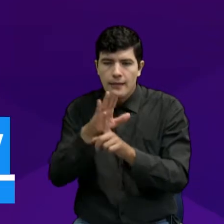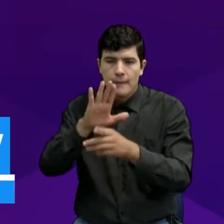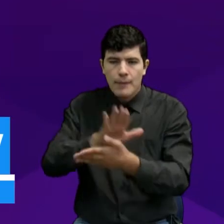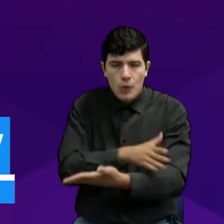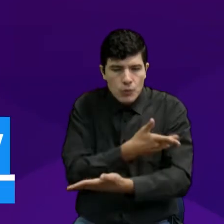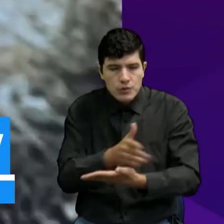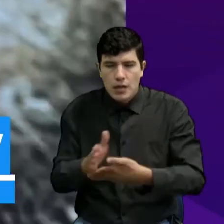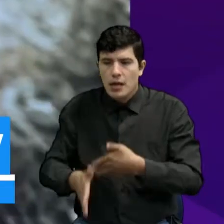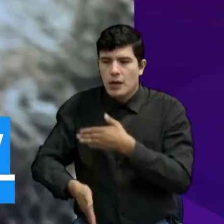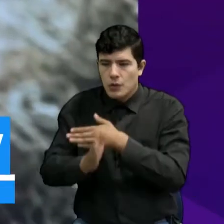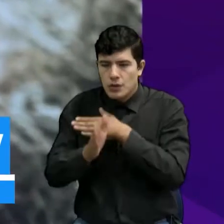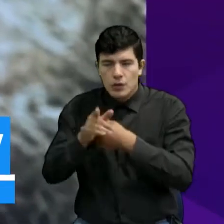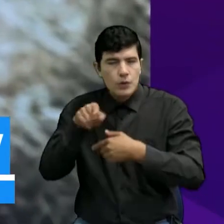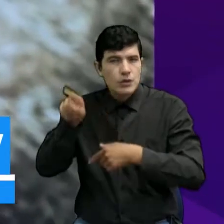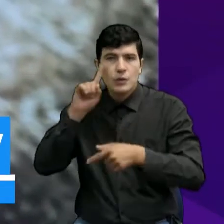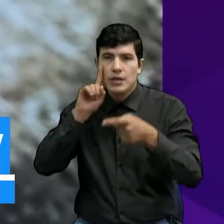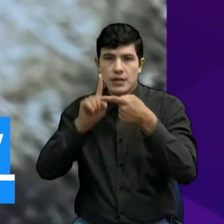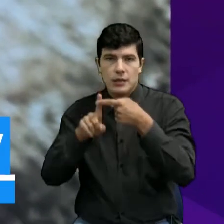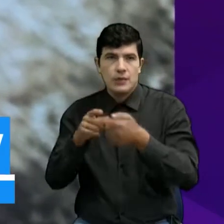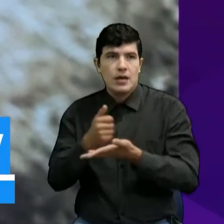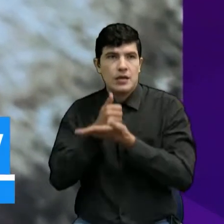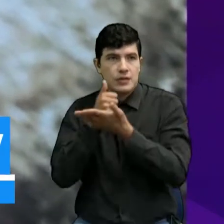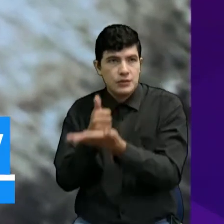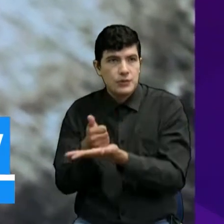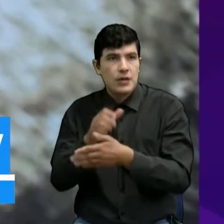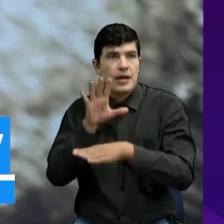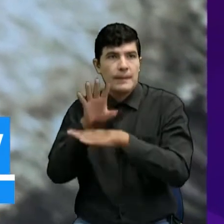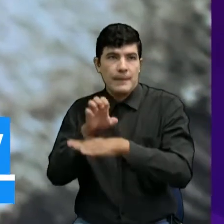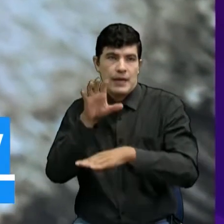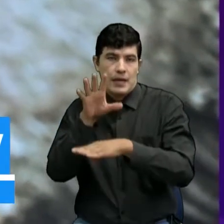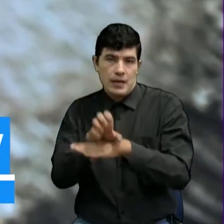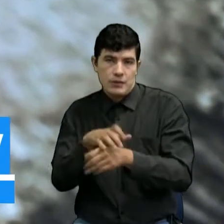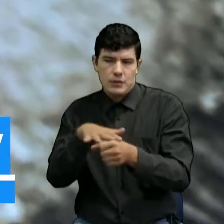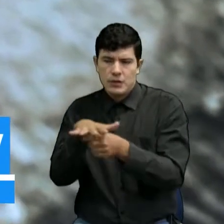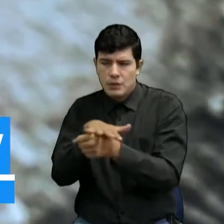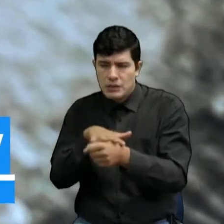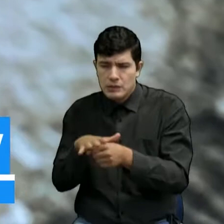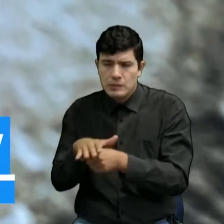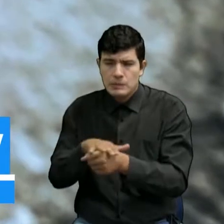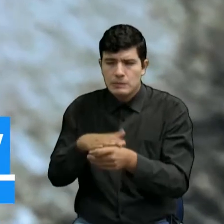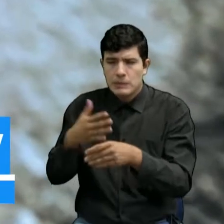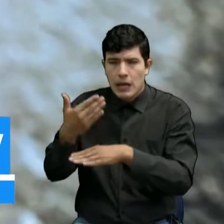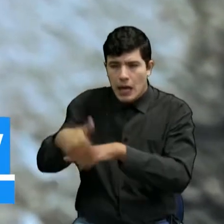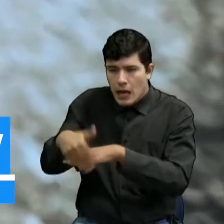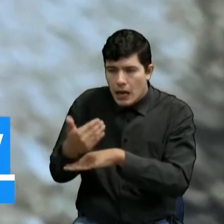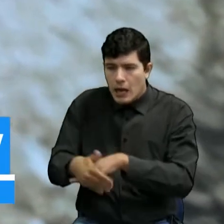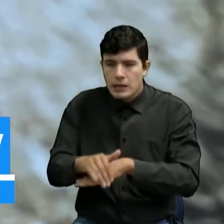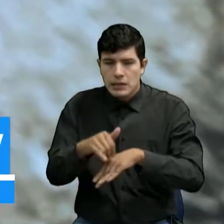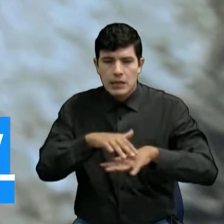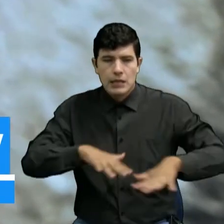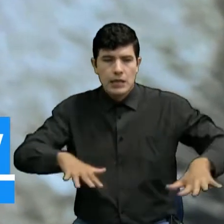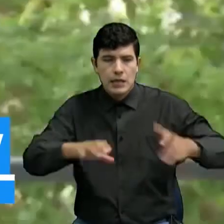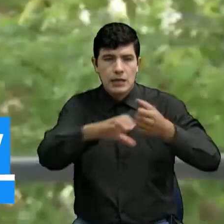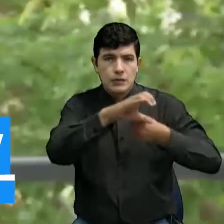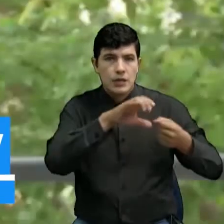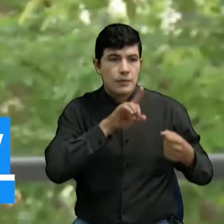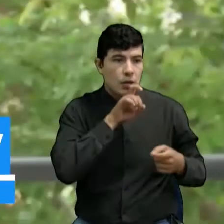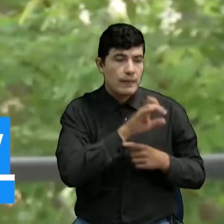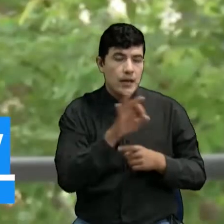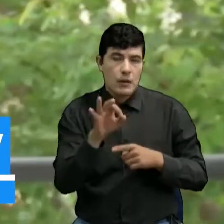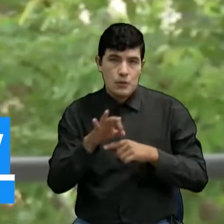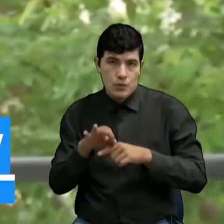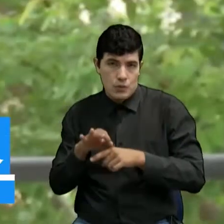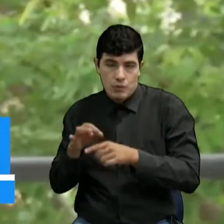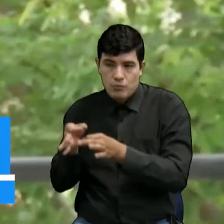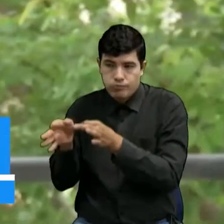continúan con el propósito de ayudar a perros en situación de vulnerabilidad en Bucaramanga y su área metropolitana. Ante la